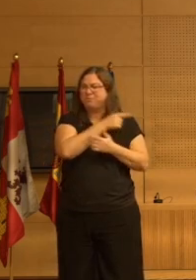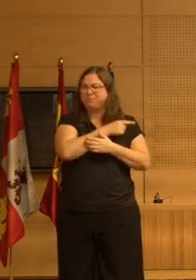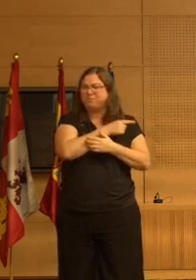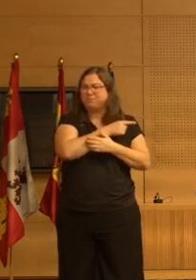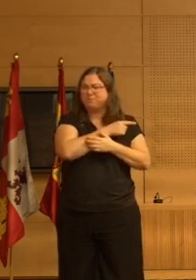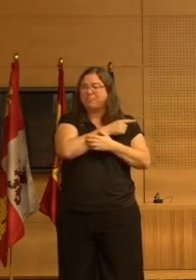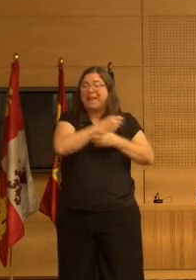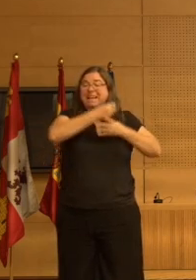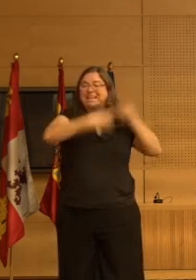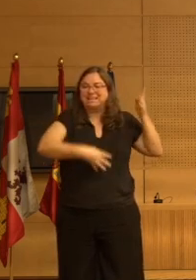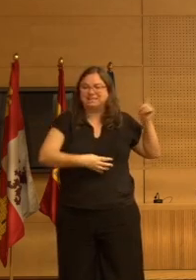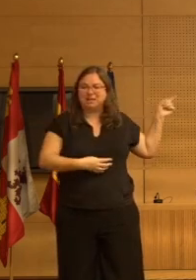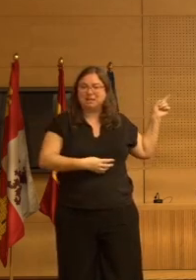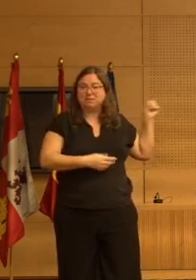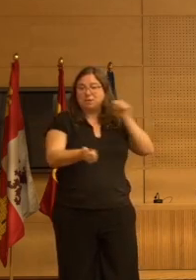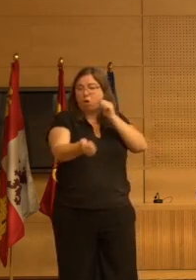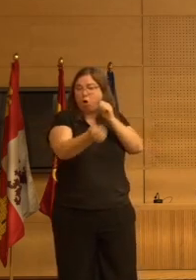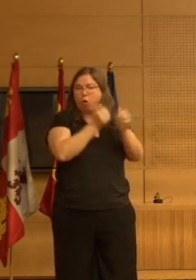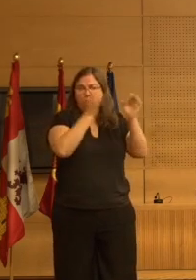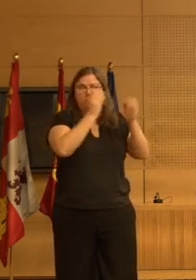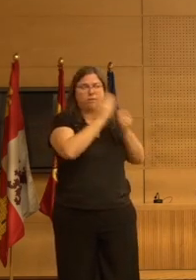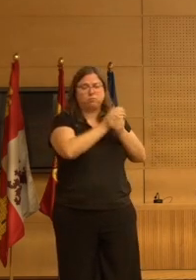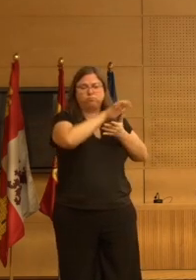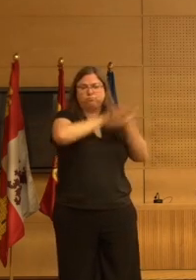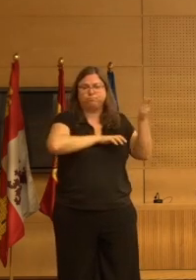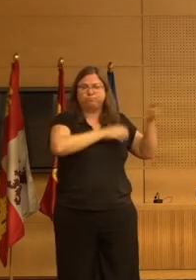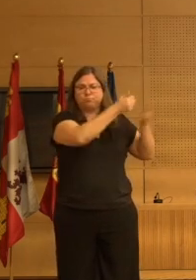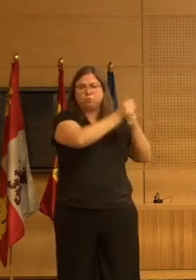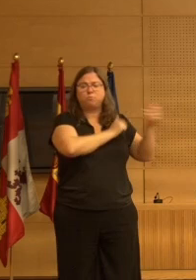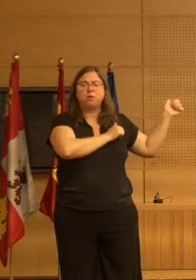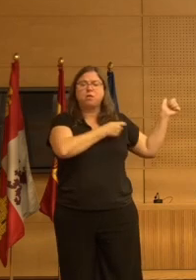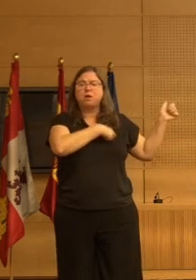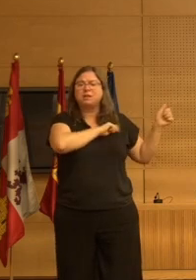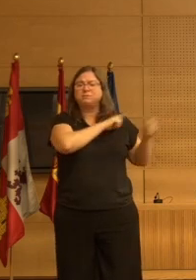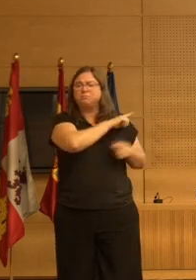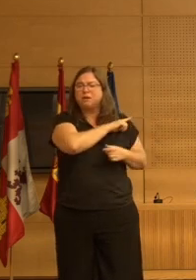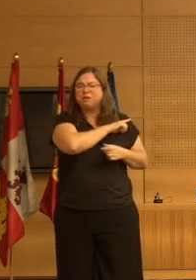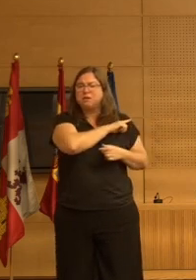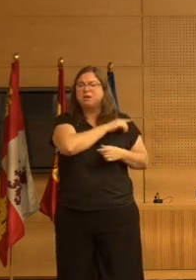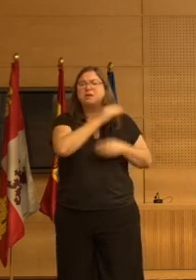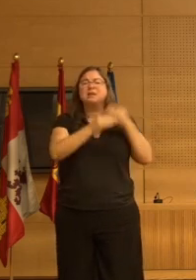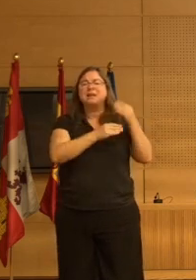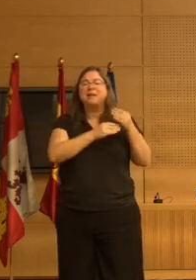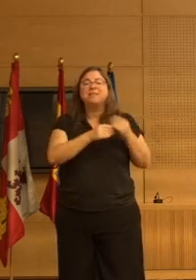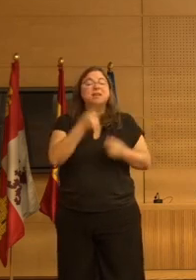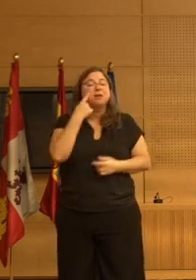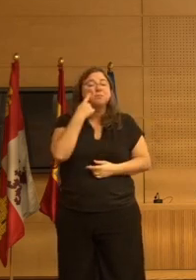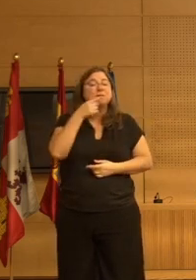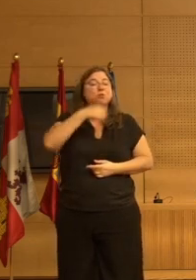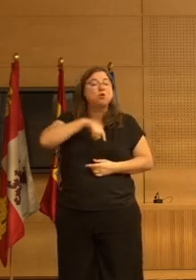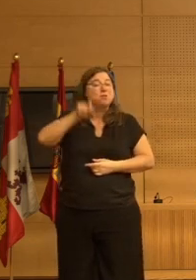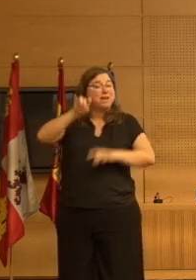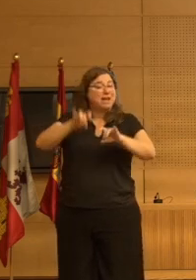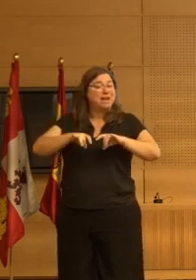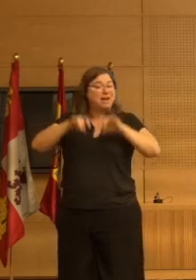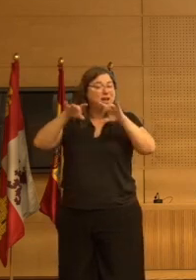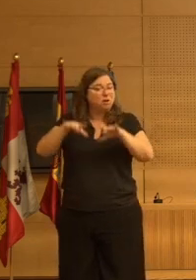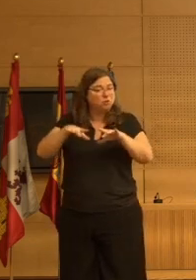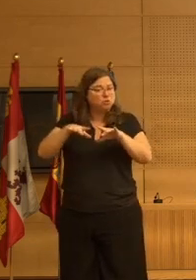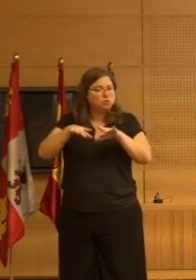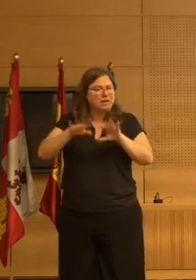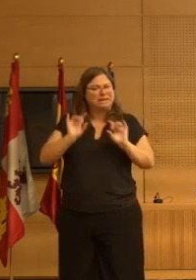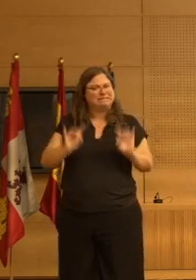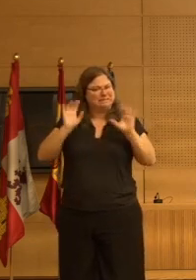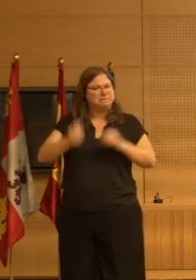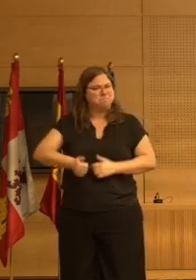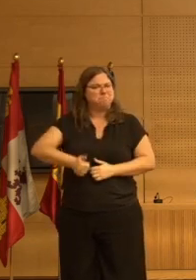lista copiada del stop start que está validada en España y esto es realmente lo que hacemos los criterios australianos son todavía más